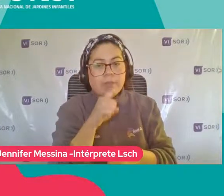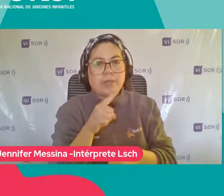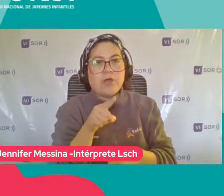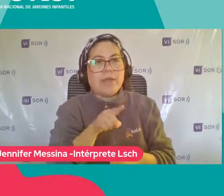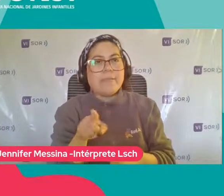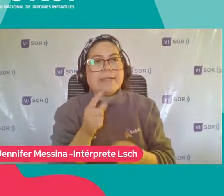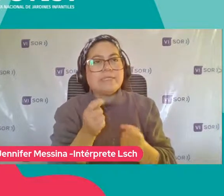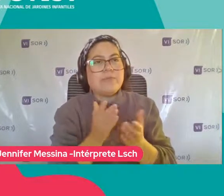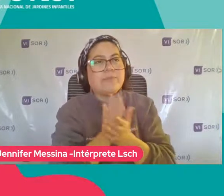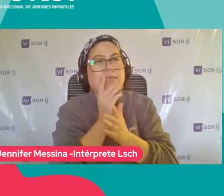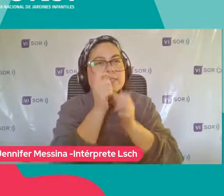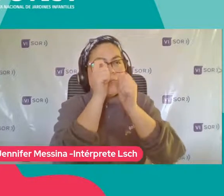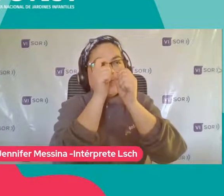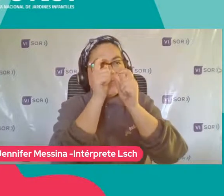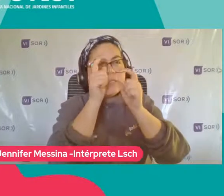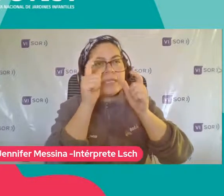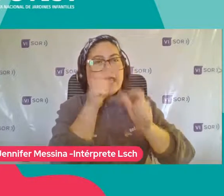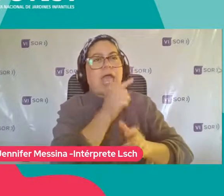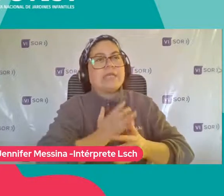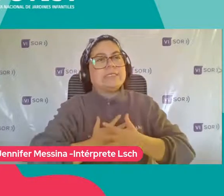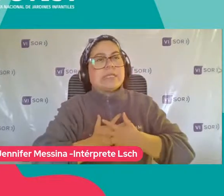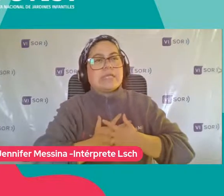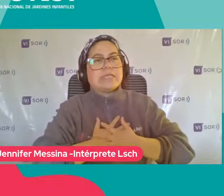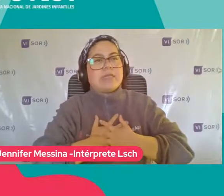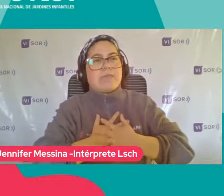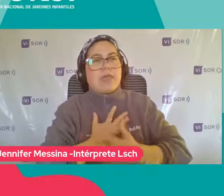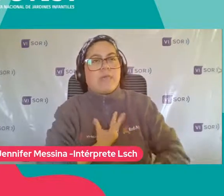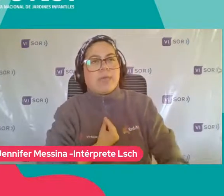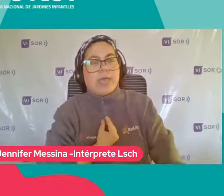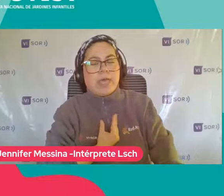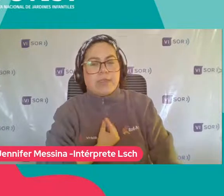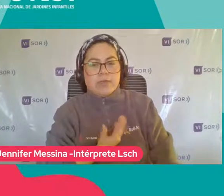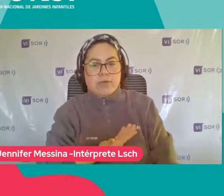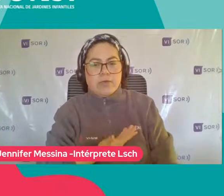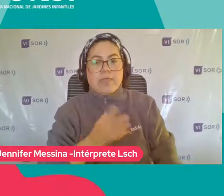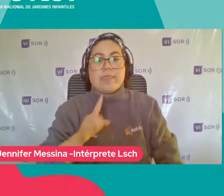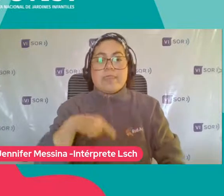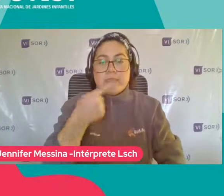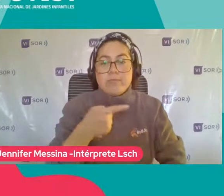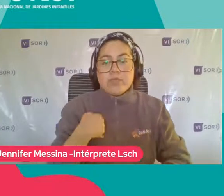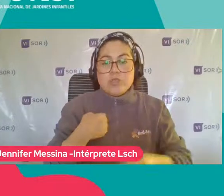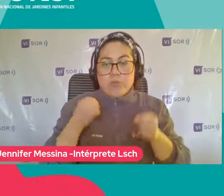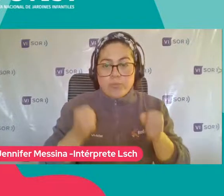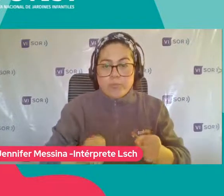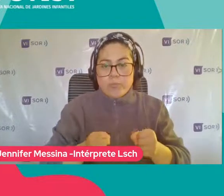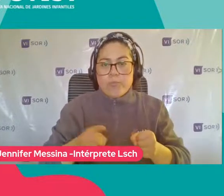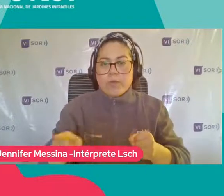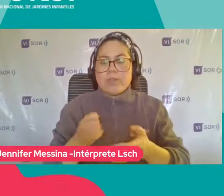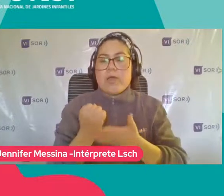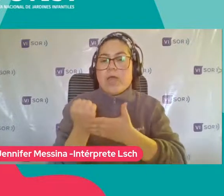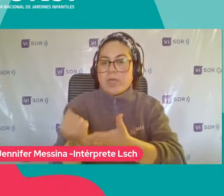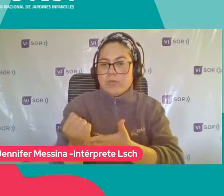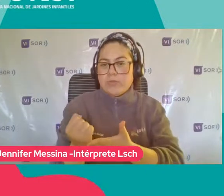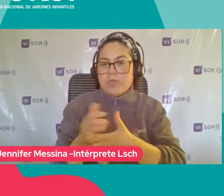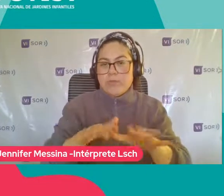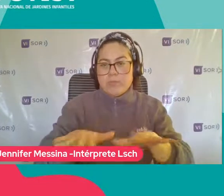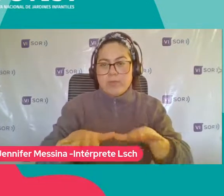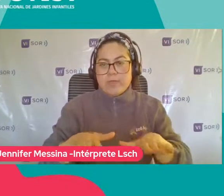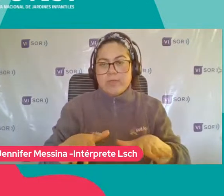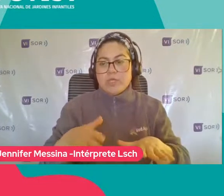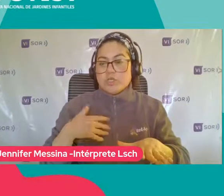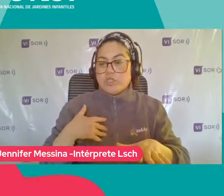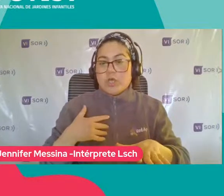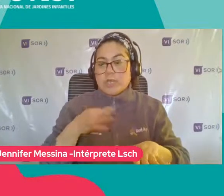Sobre algo Que es un sentimiento Eso es lo primero Después Yo puedo ir a funcionalizar Ese movimiento O sea Yo no lo voy a quitar